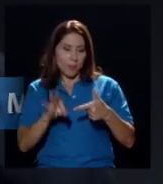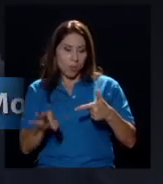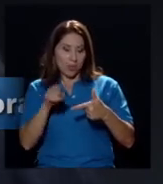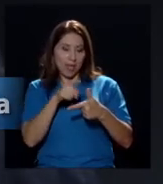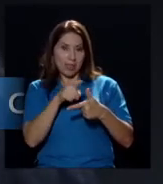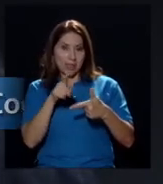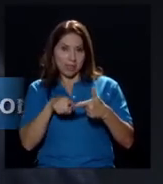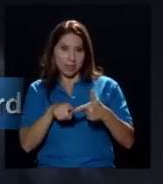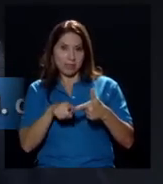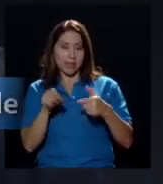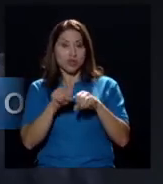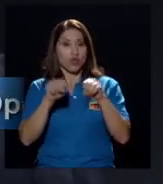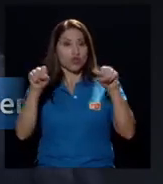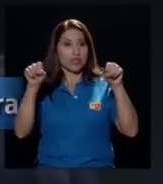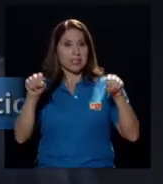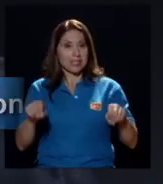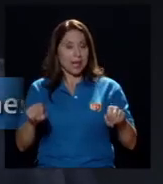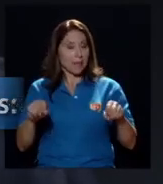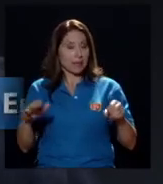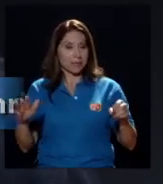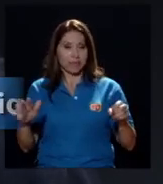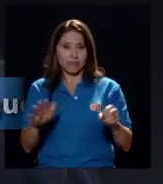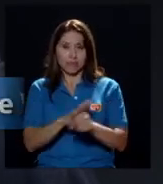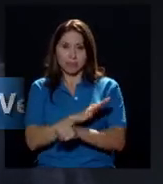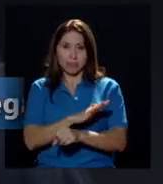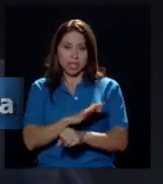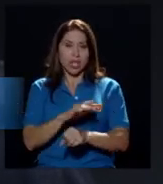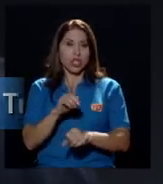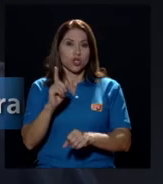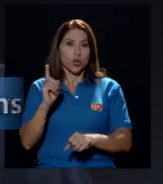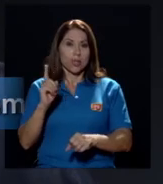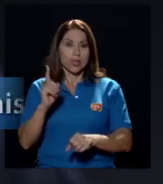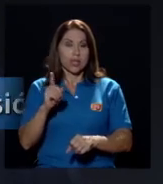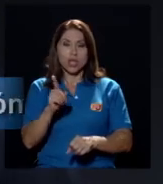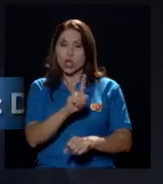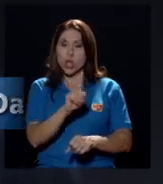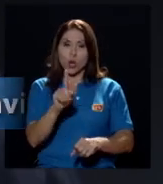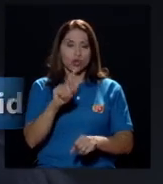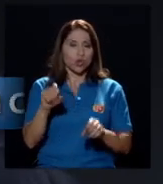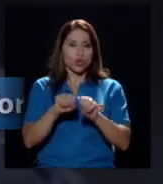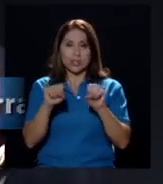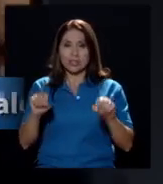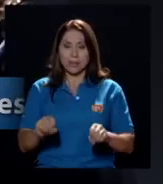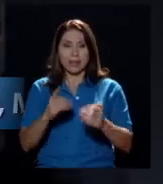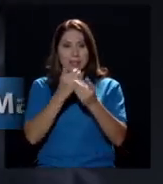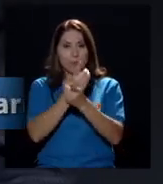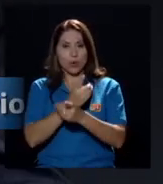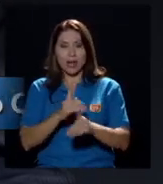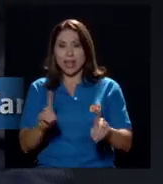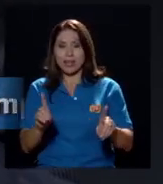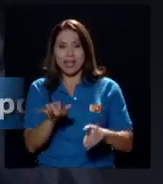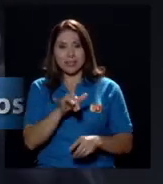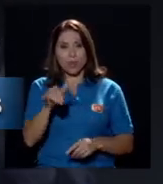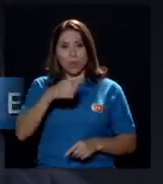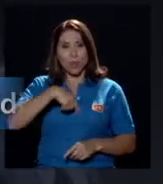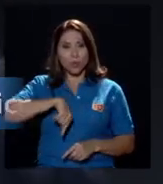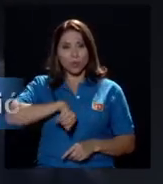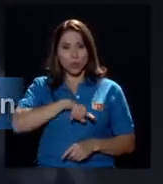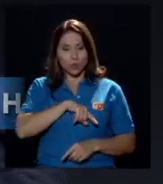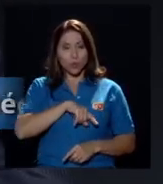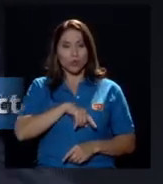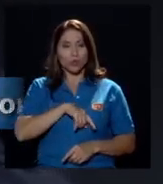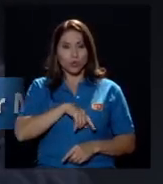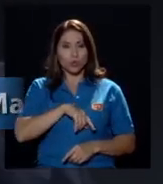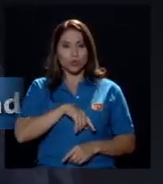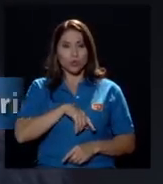totalitarias y no son sistemas democráticos como nosotros lo